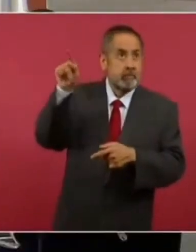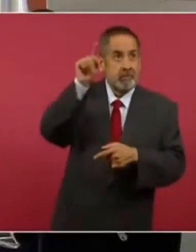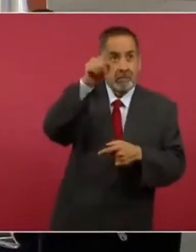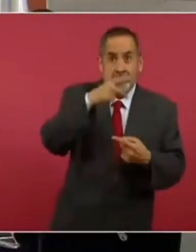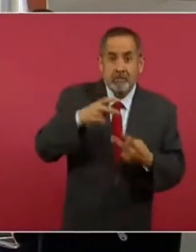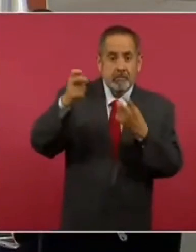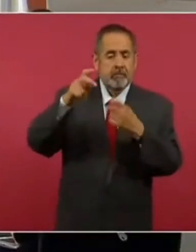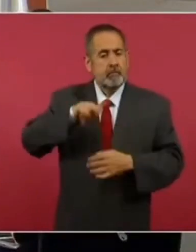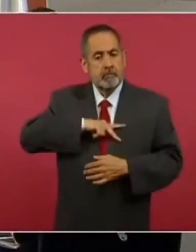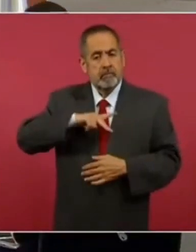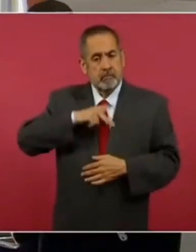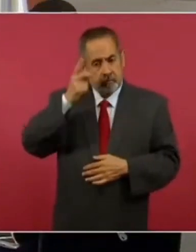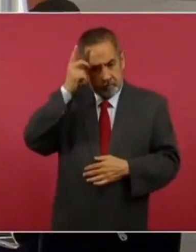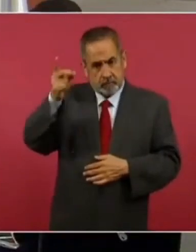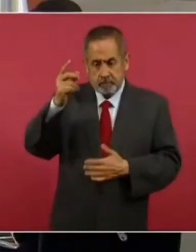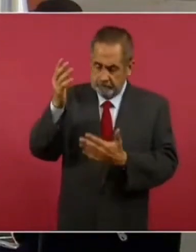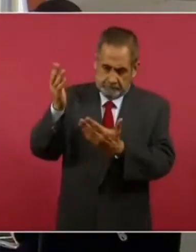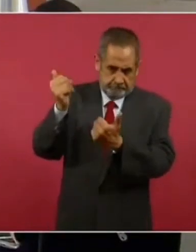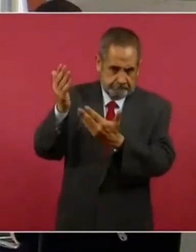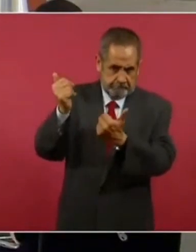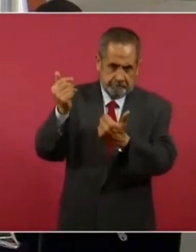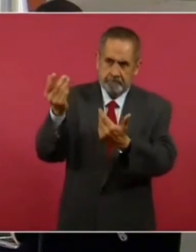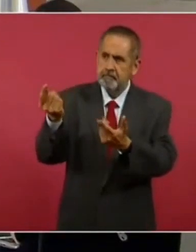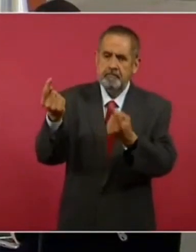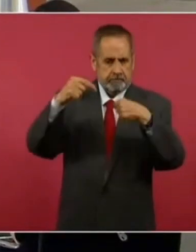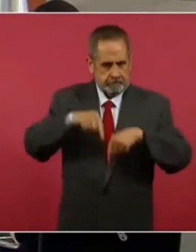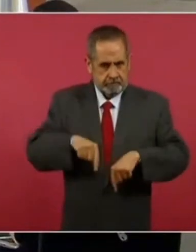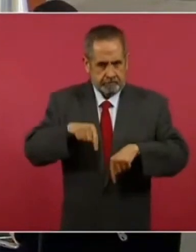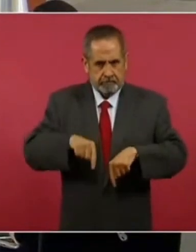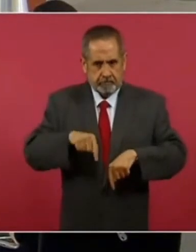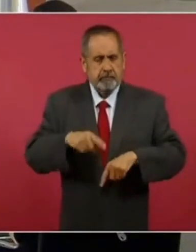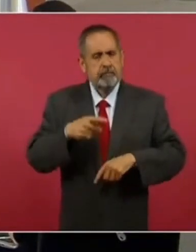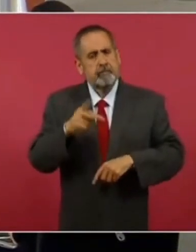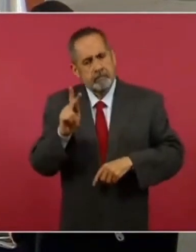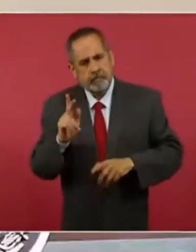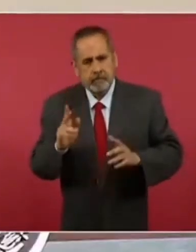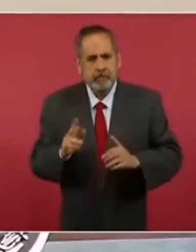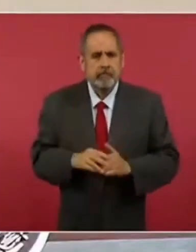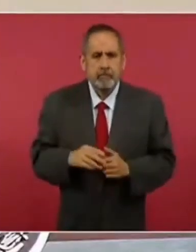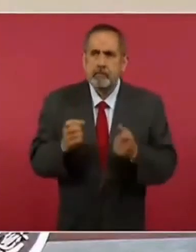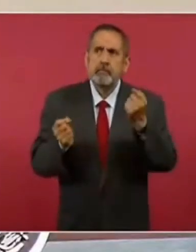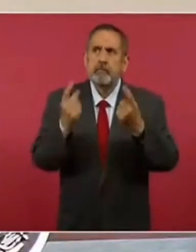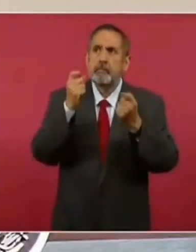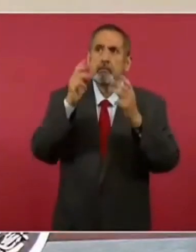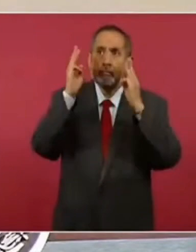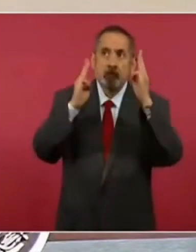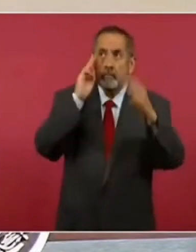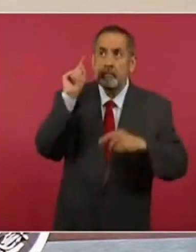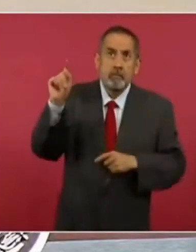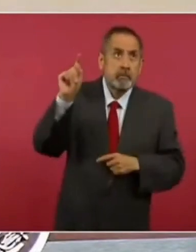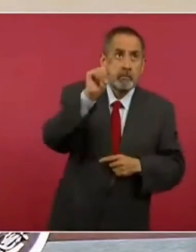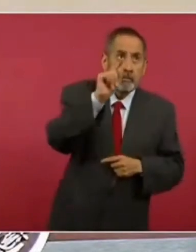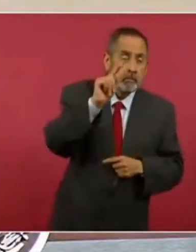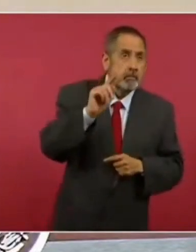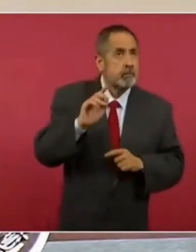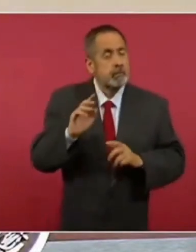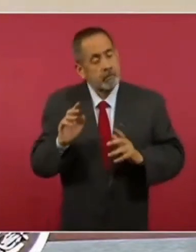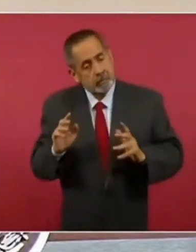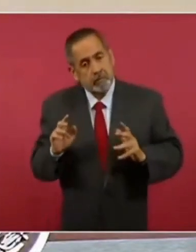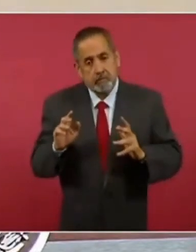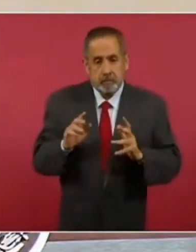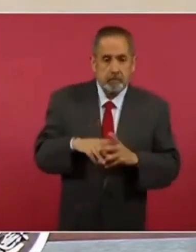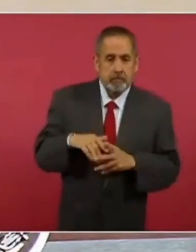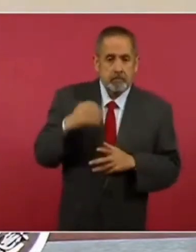bienes son propiedad de la nación y tienen que regresar. Sin embargo, obviamente ahí estamos hablando de